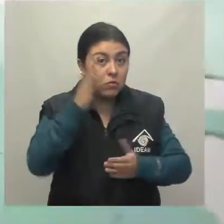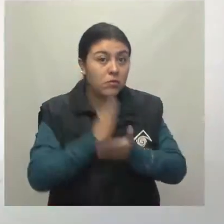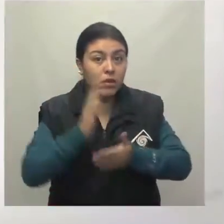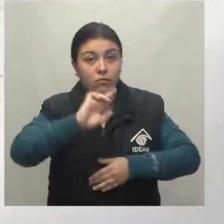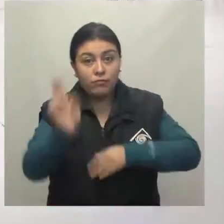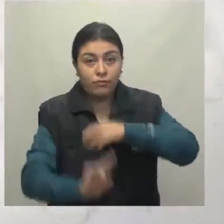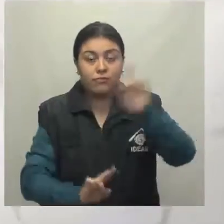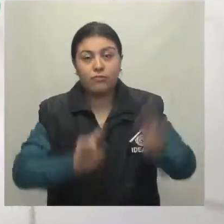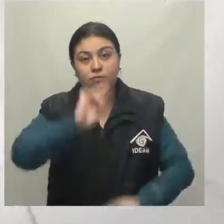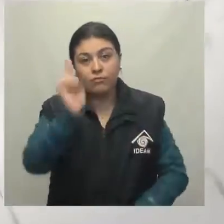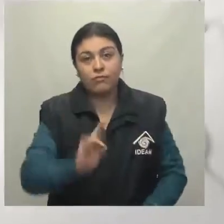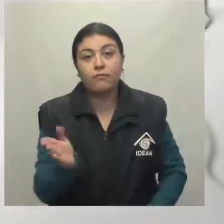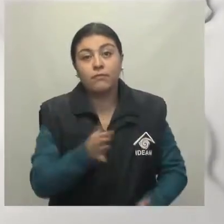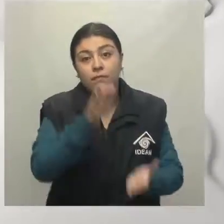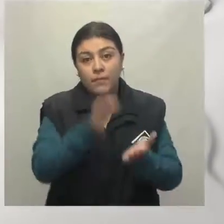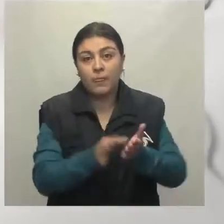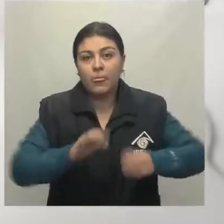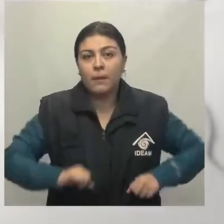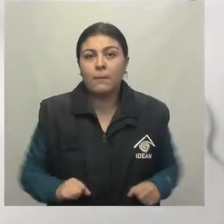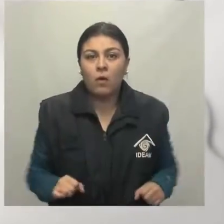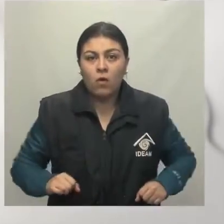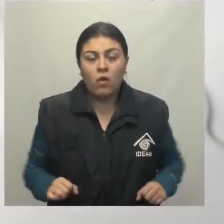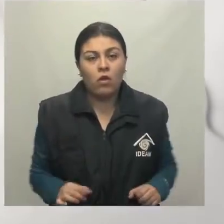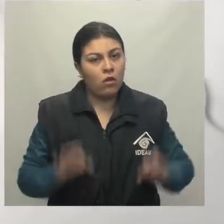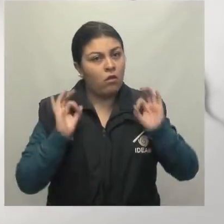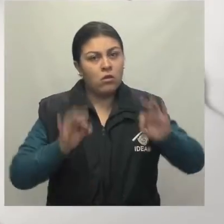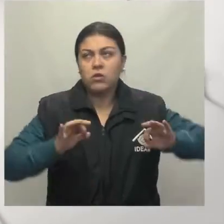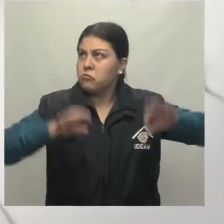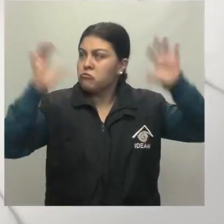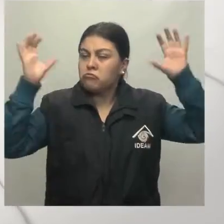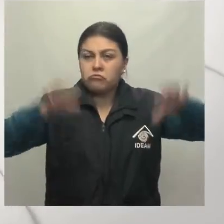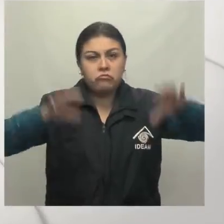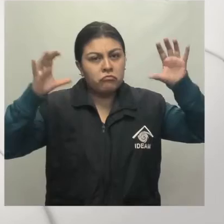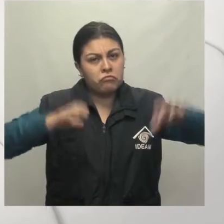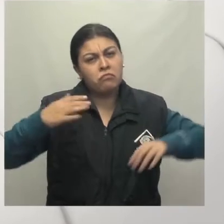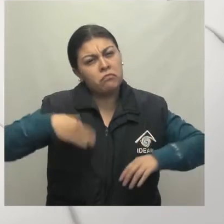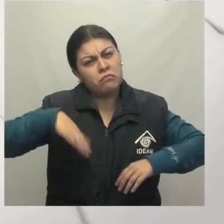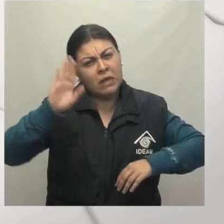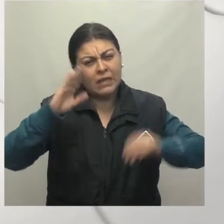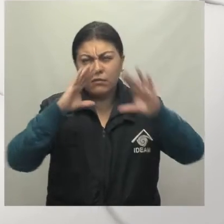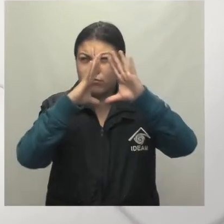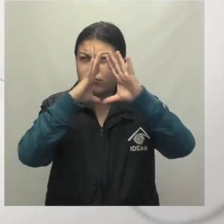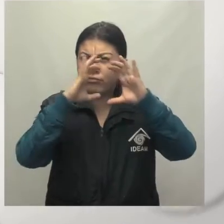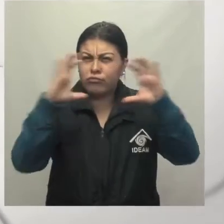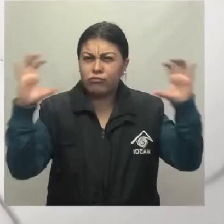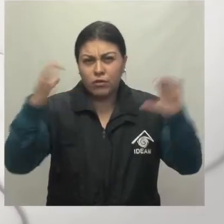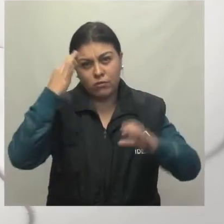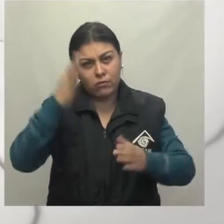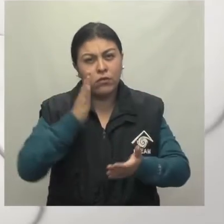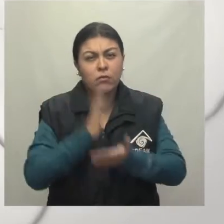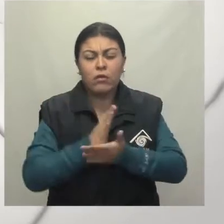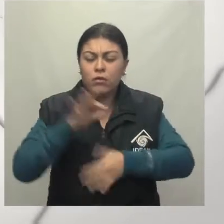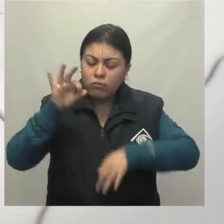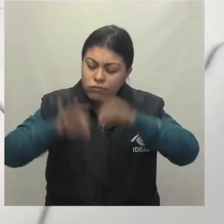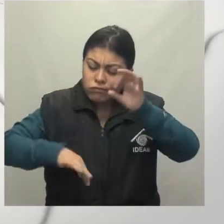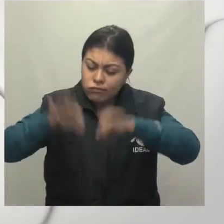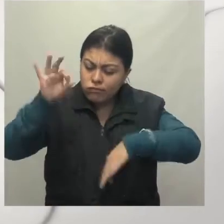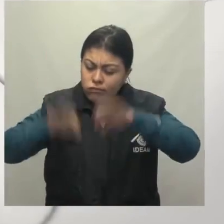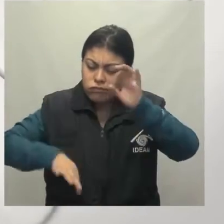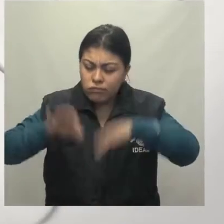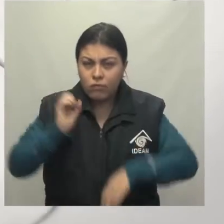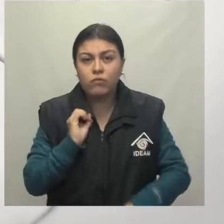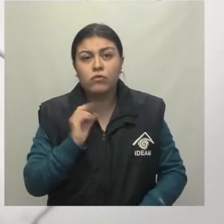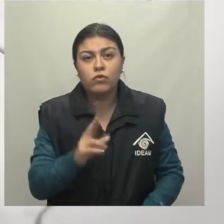En la capital prevalecerán las condiciones de tiempo seco con cielo mayormente nublado Y posibilidad de lloviznas sobre el sur y